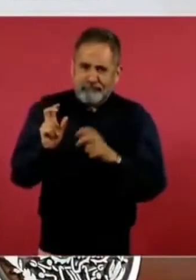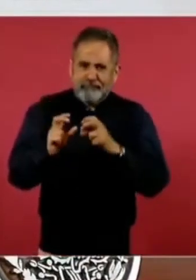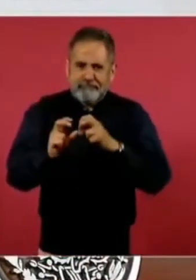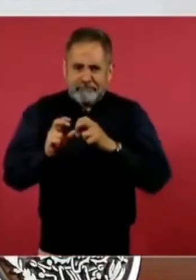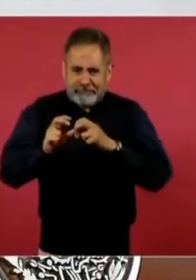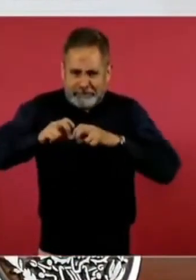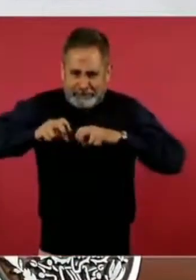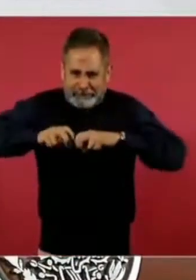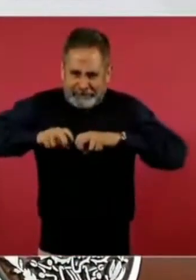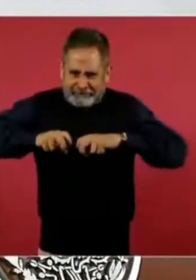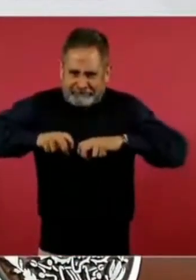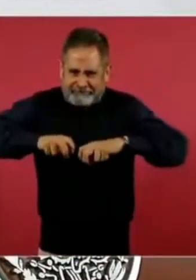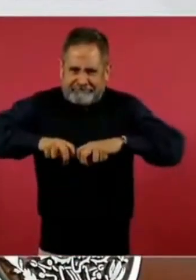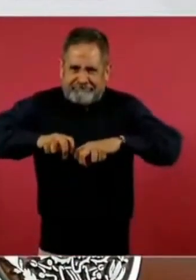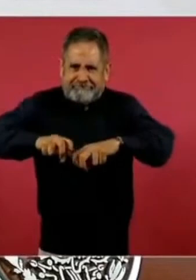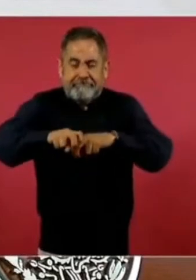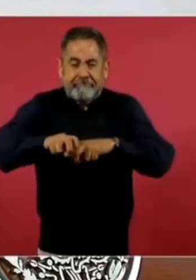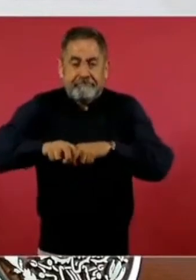resiste.